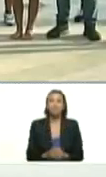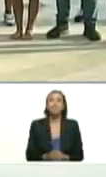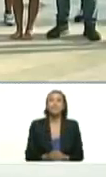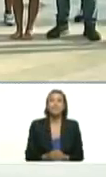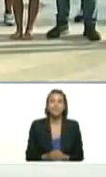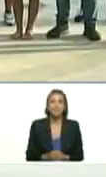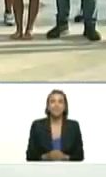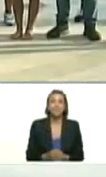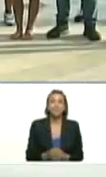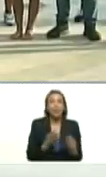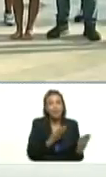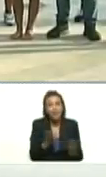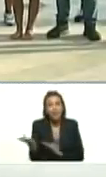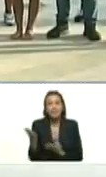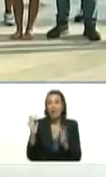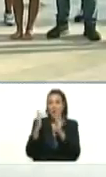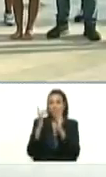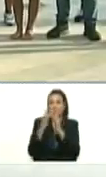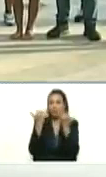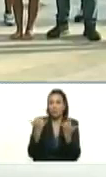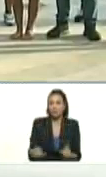Adelante, Delcy